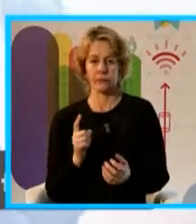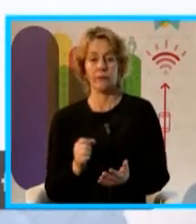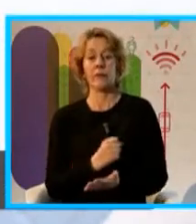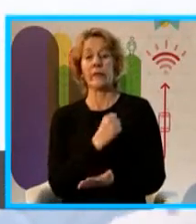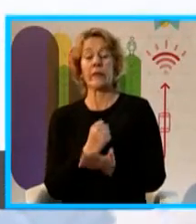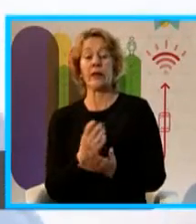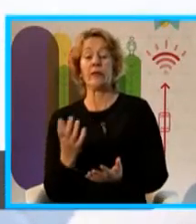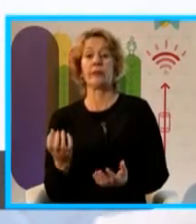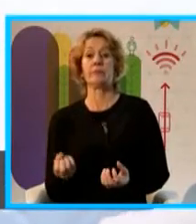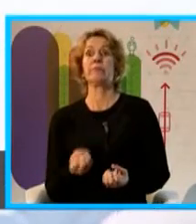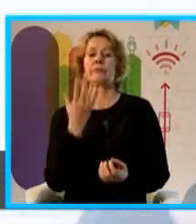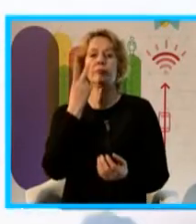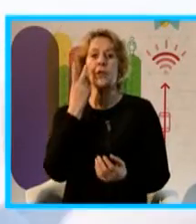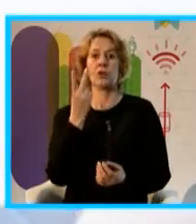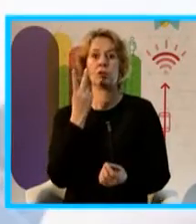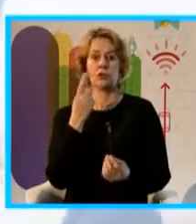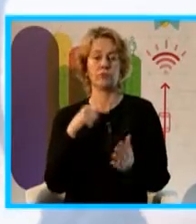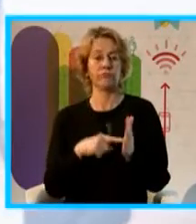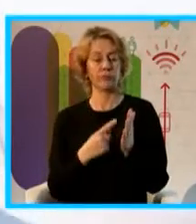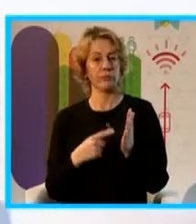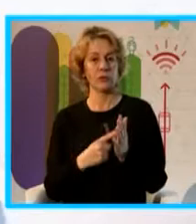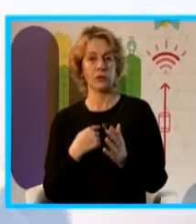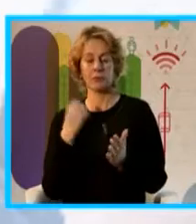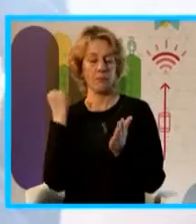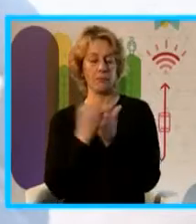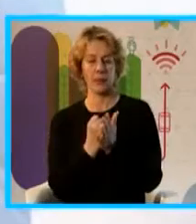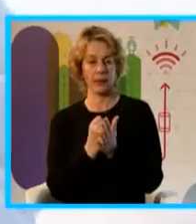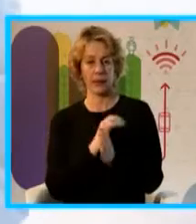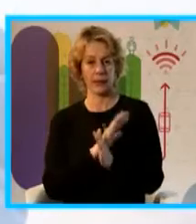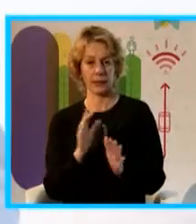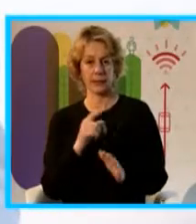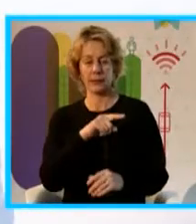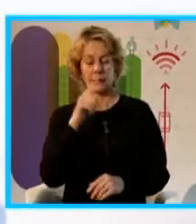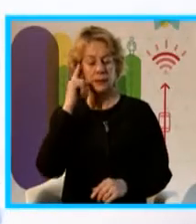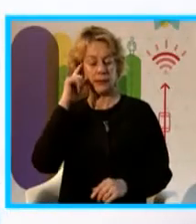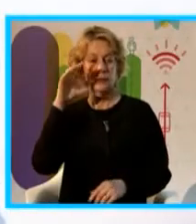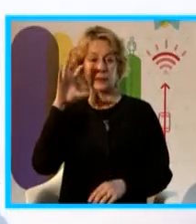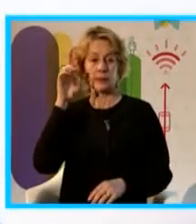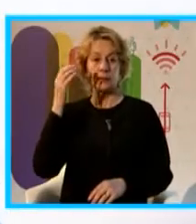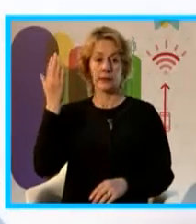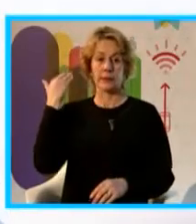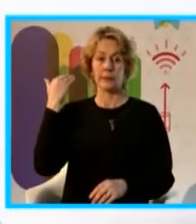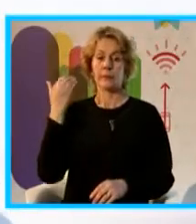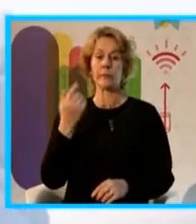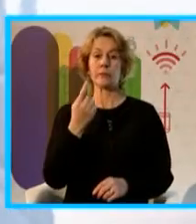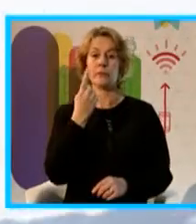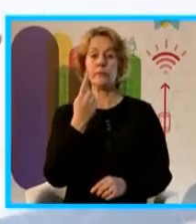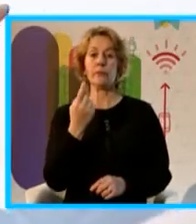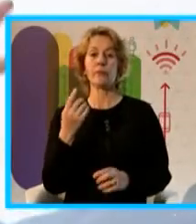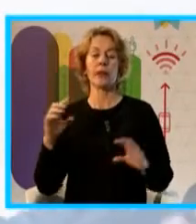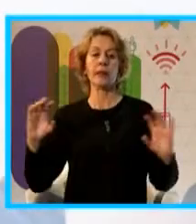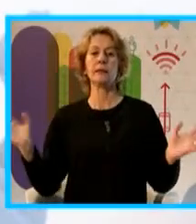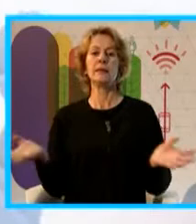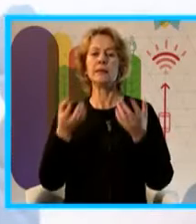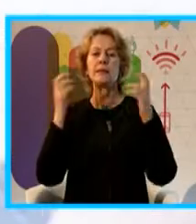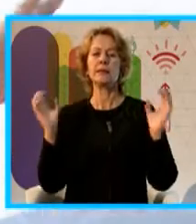dos eventos que nos marcaron. Uno de ellos fue, ustedes si hacen memoria se acordarán, unos incendios